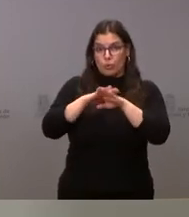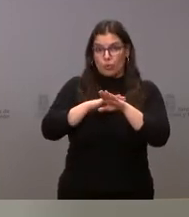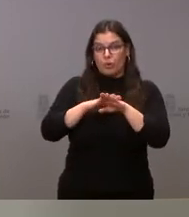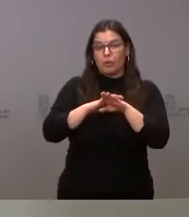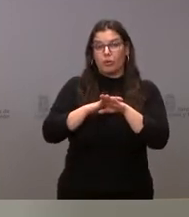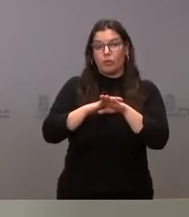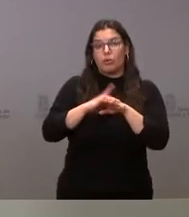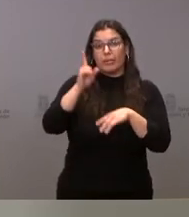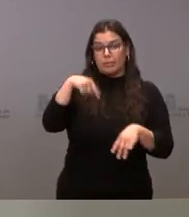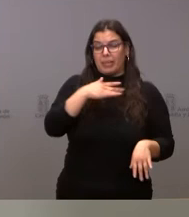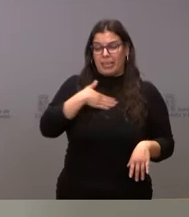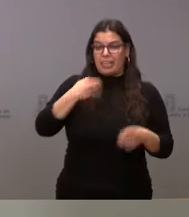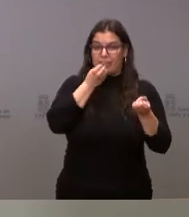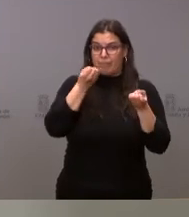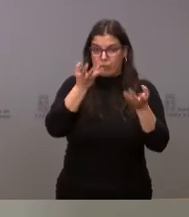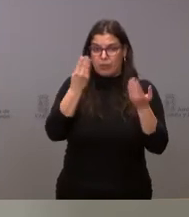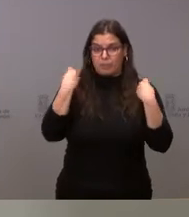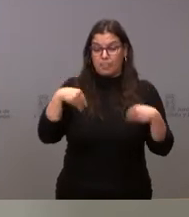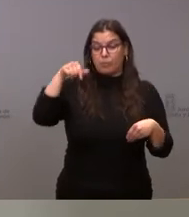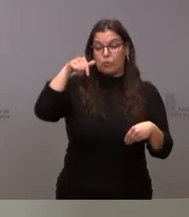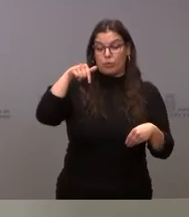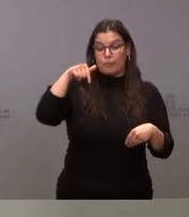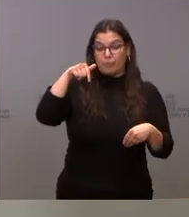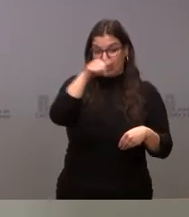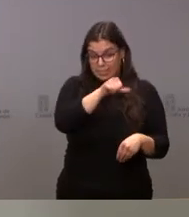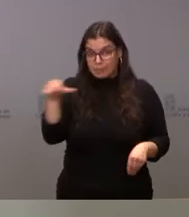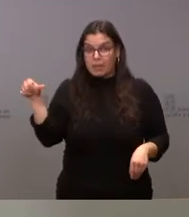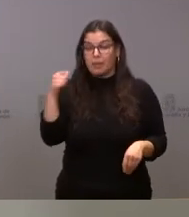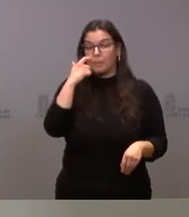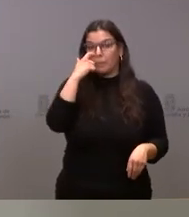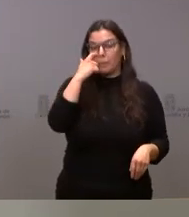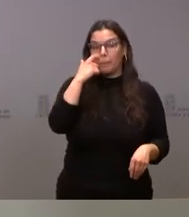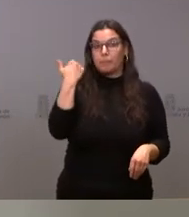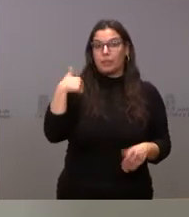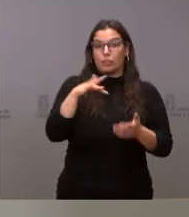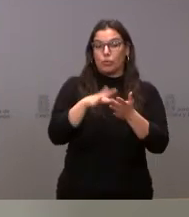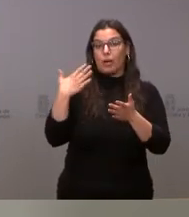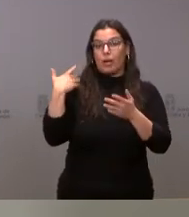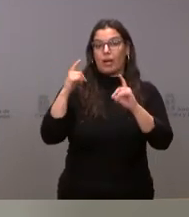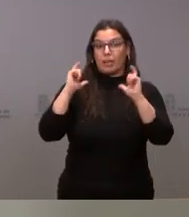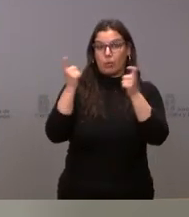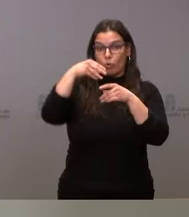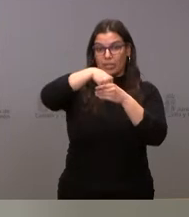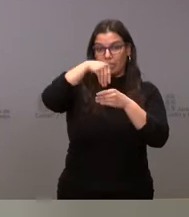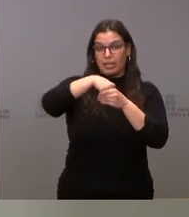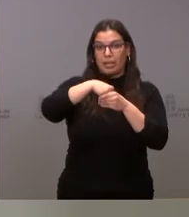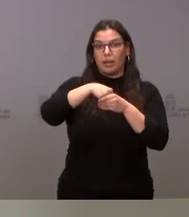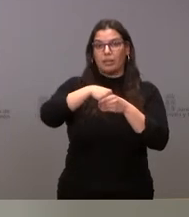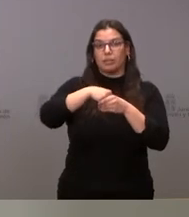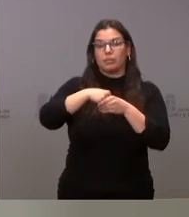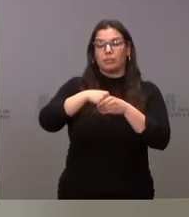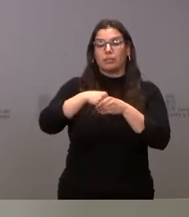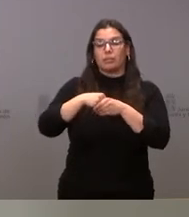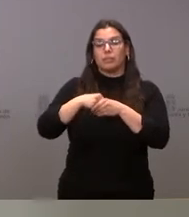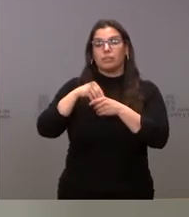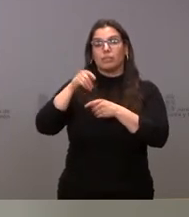también les quería informar. Esta misma semana ya tuvimos una reunión interna de varios miembros del Consejo de